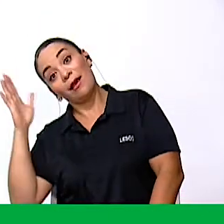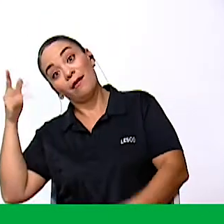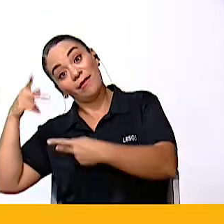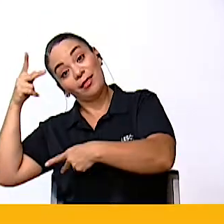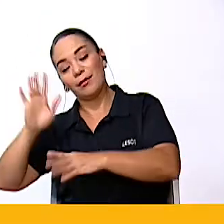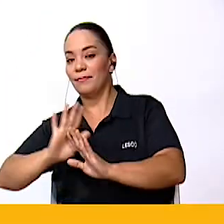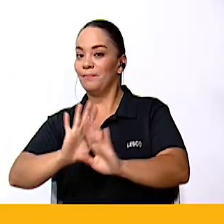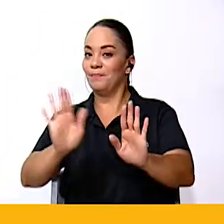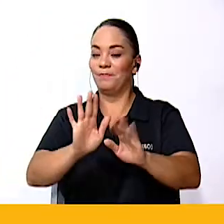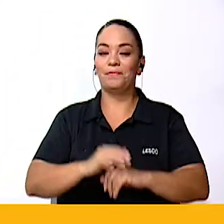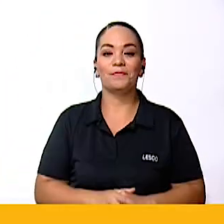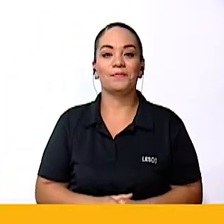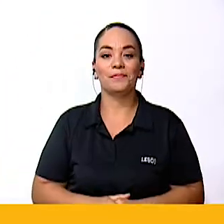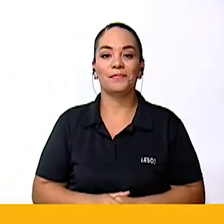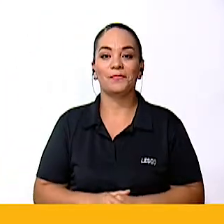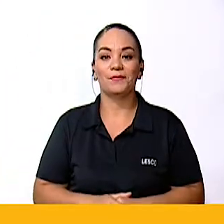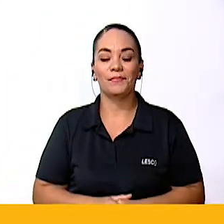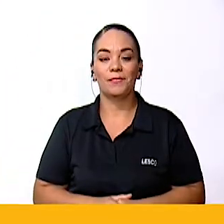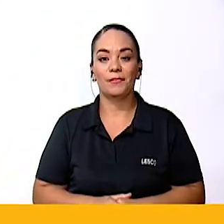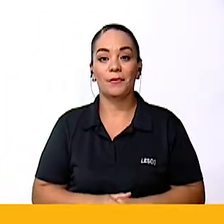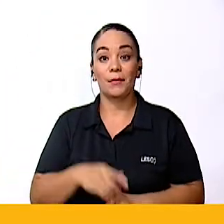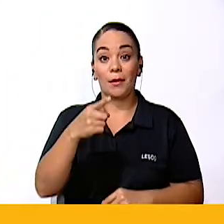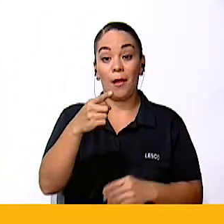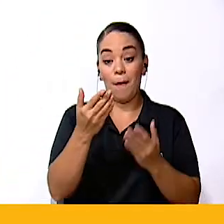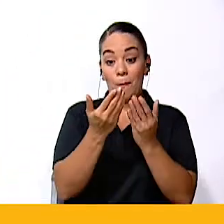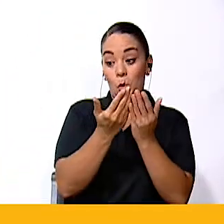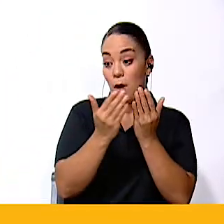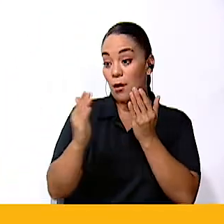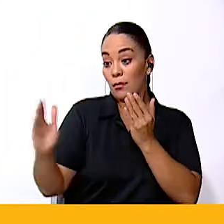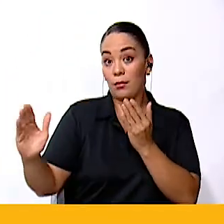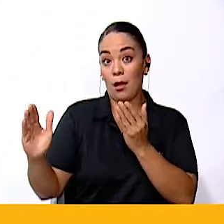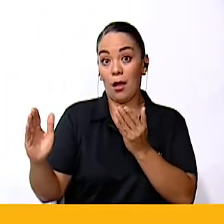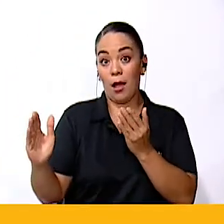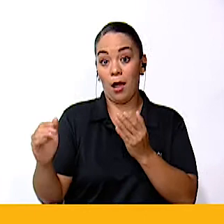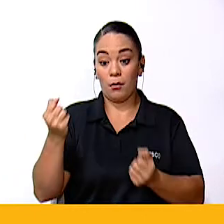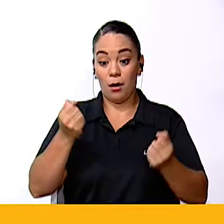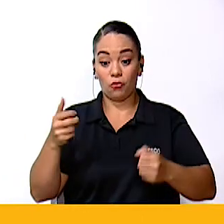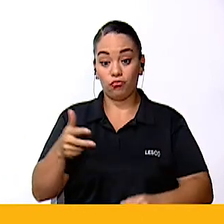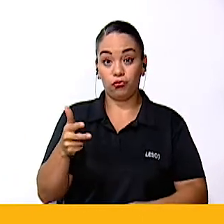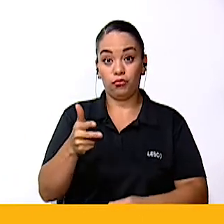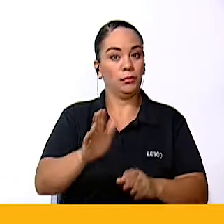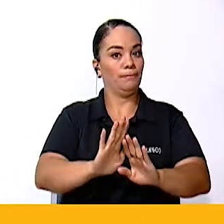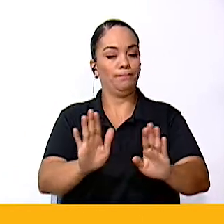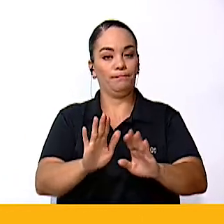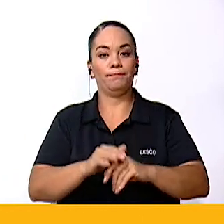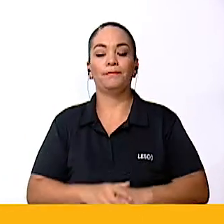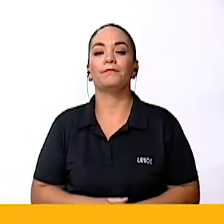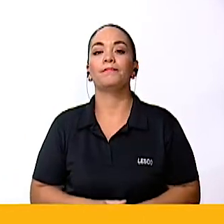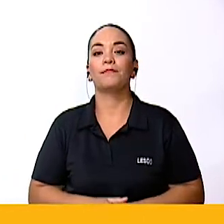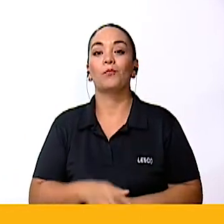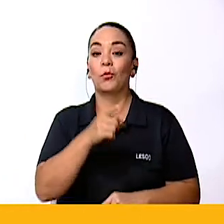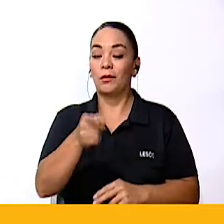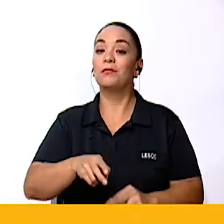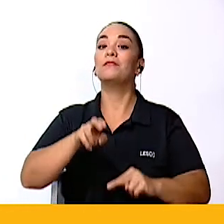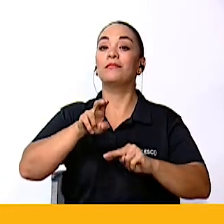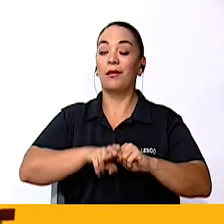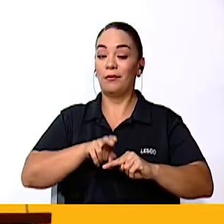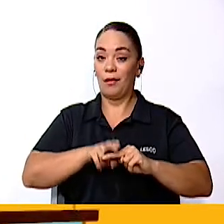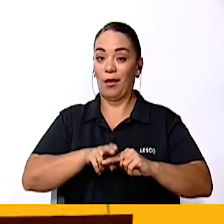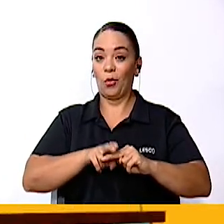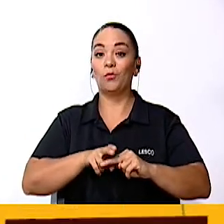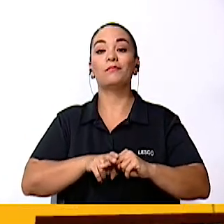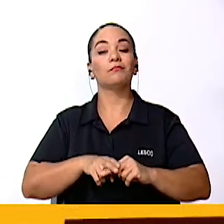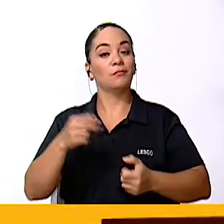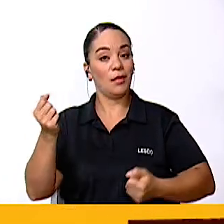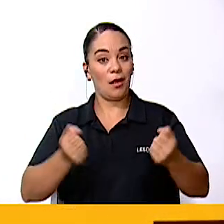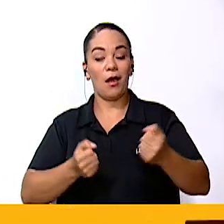No debes de abrir la puerta cuando el vehículo está encendido Y debes permanecer sentado en el vehículo